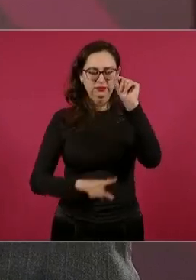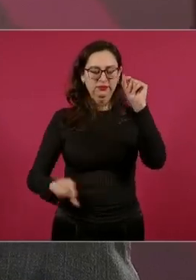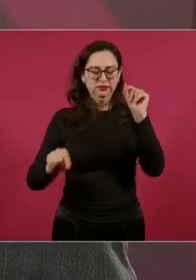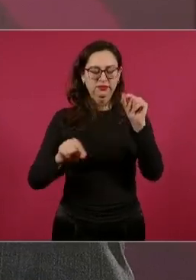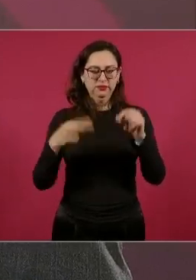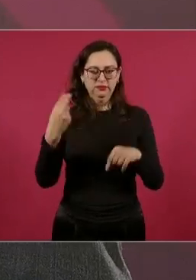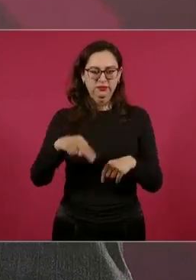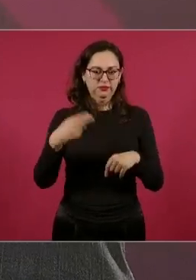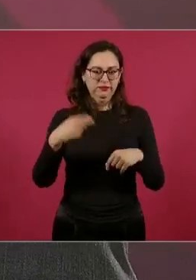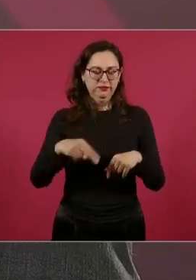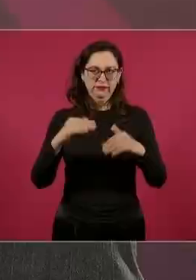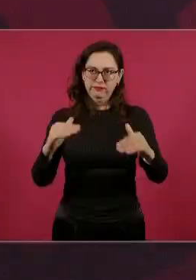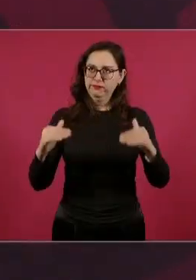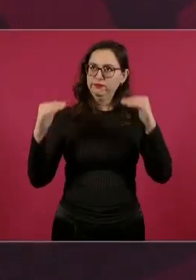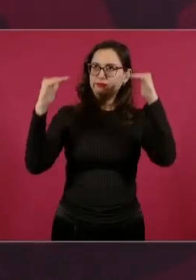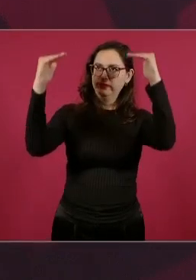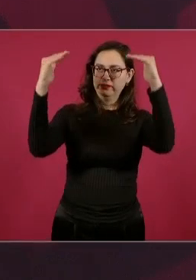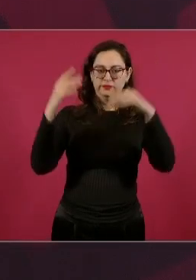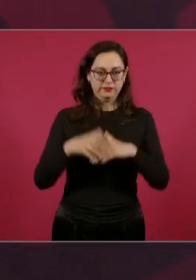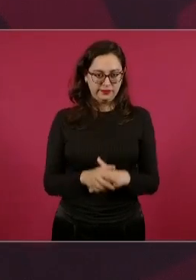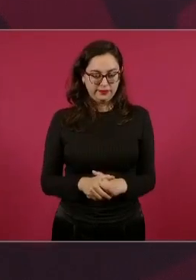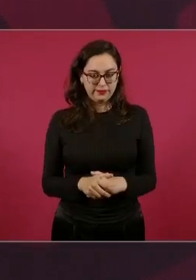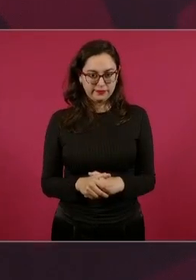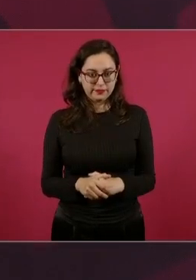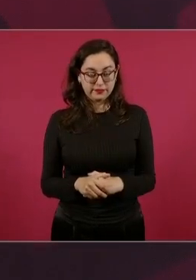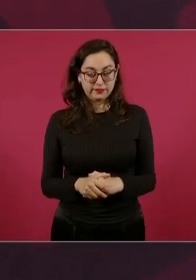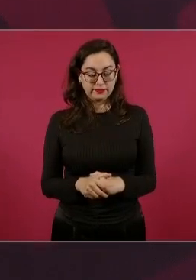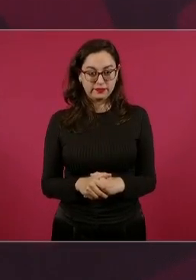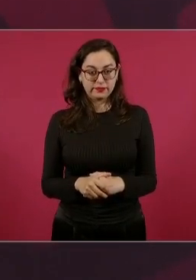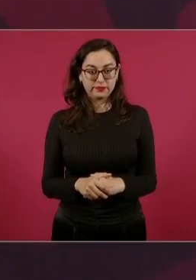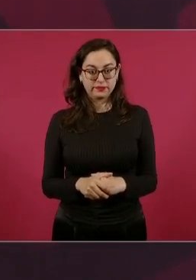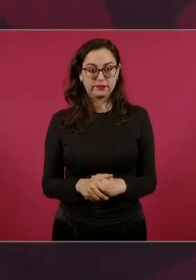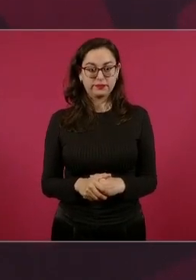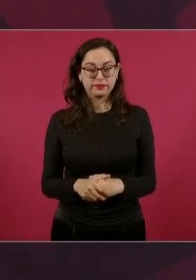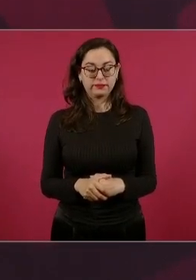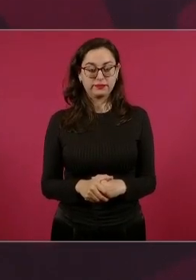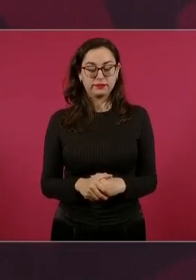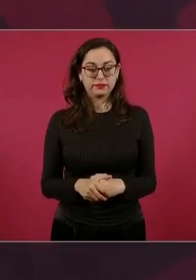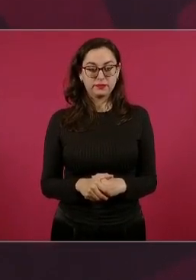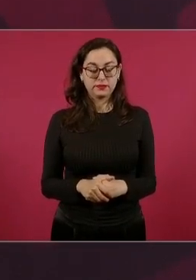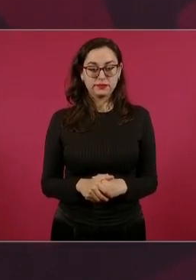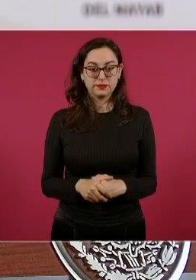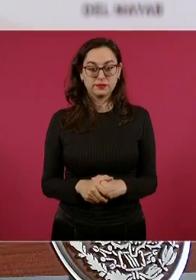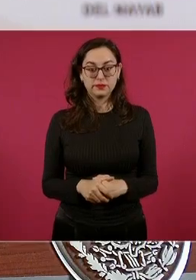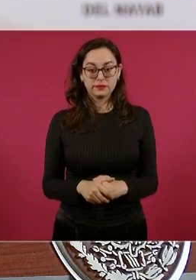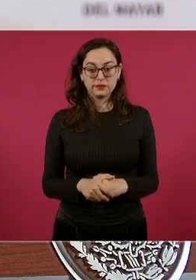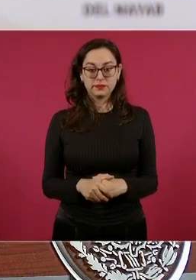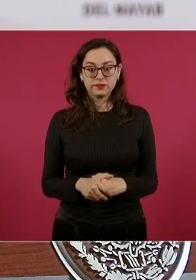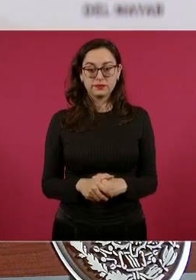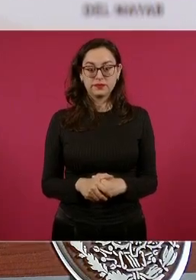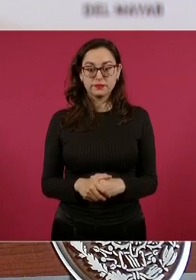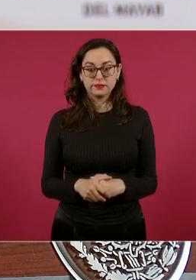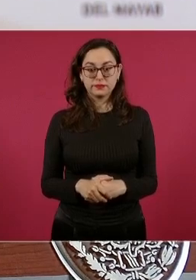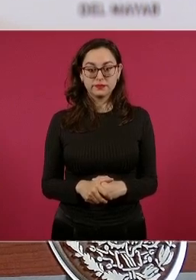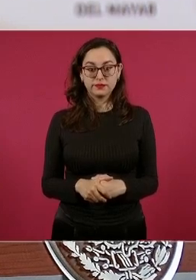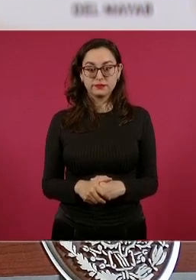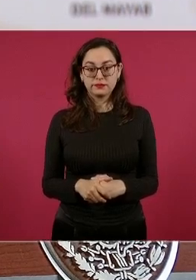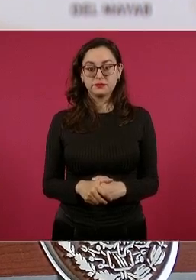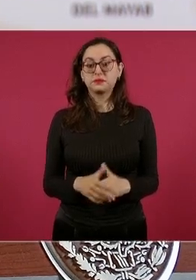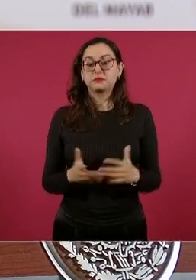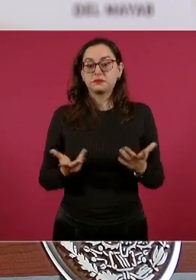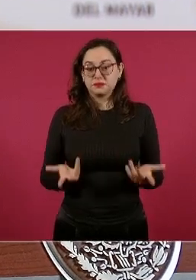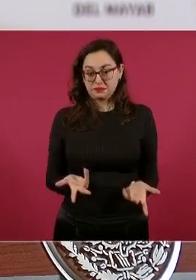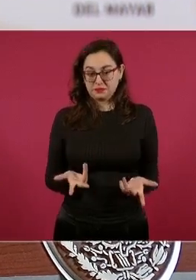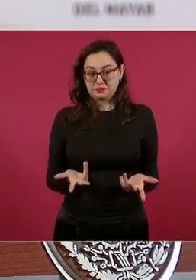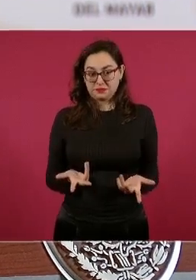nuestro querido México. Y aunque no sólo de pan vive